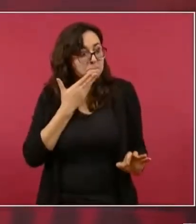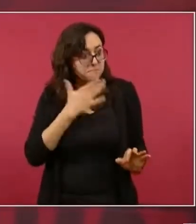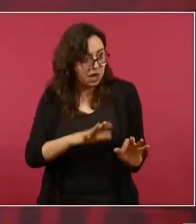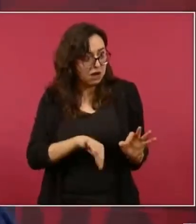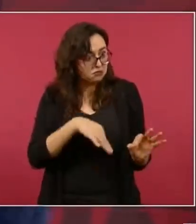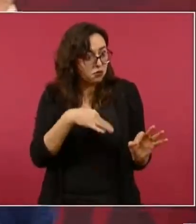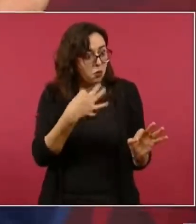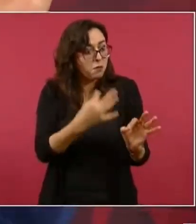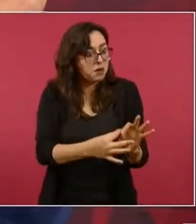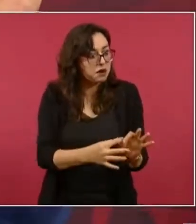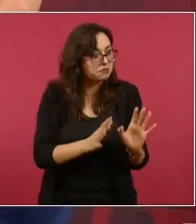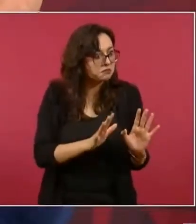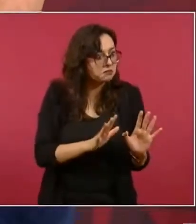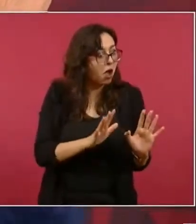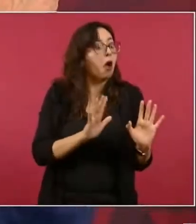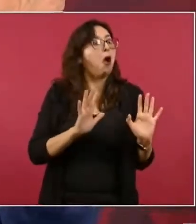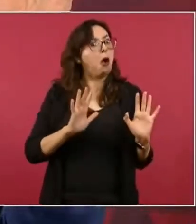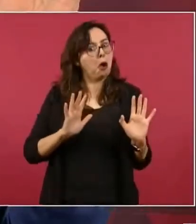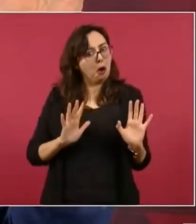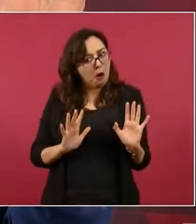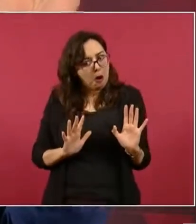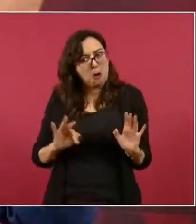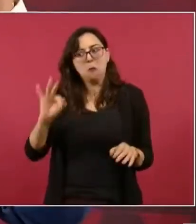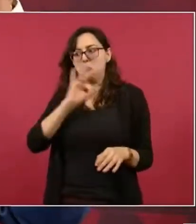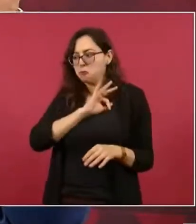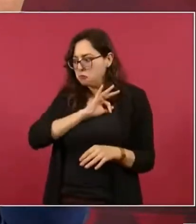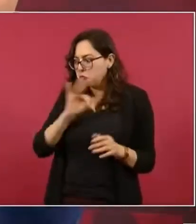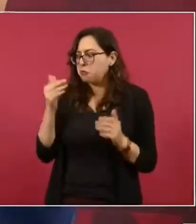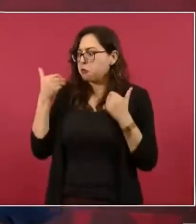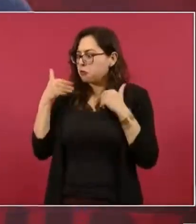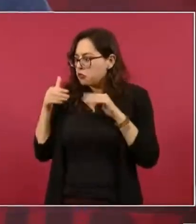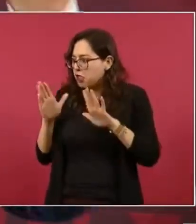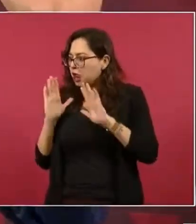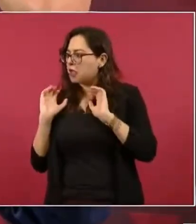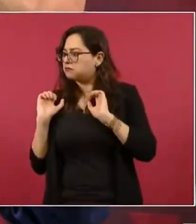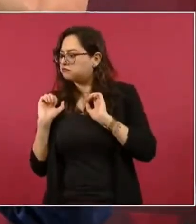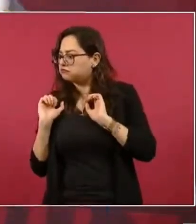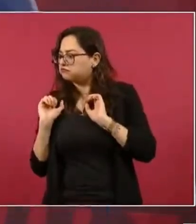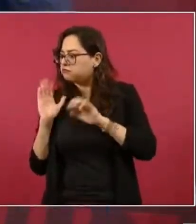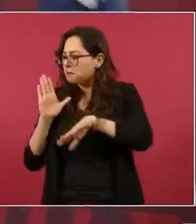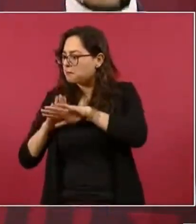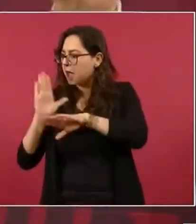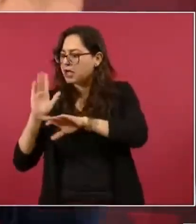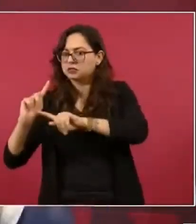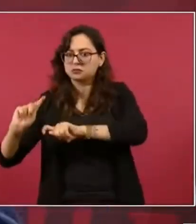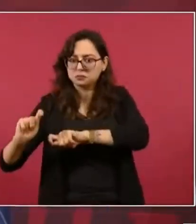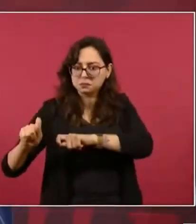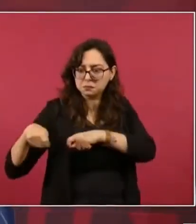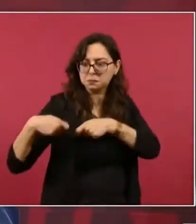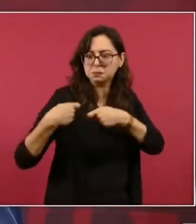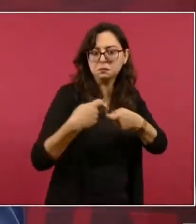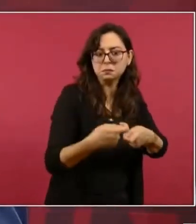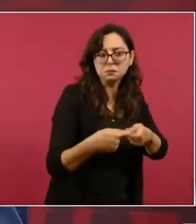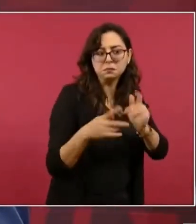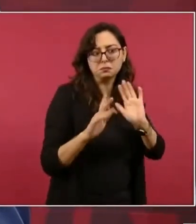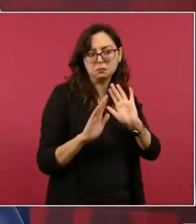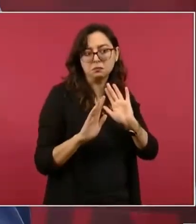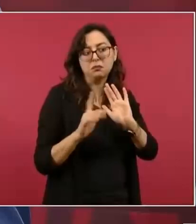entonces si pensamos en la posibilidad de hacer una convocatoria nueva